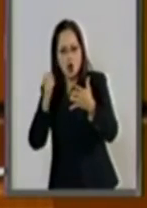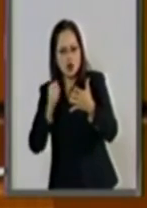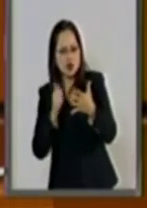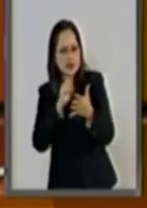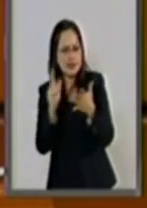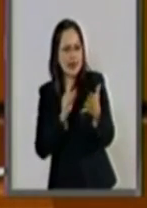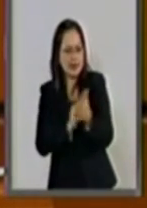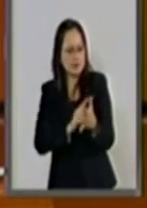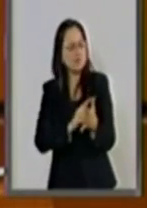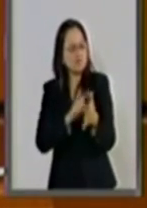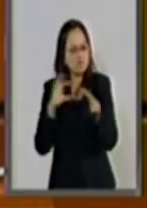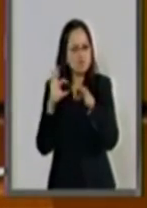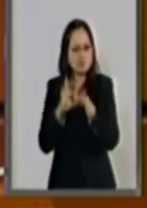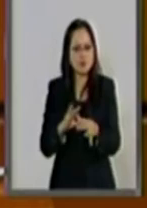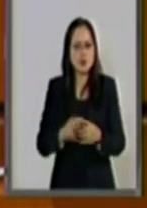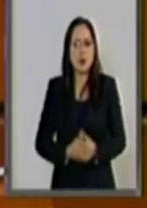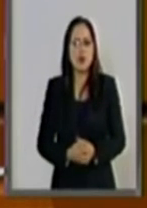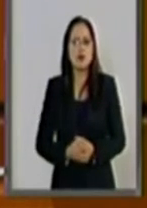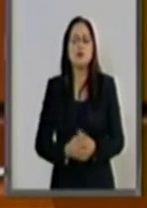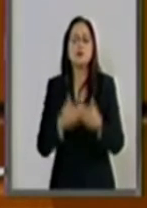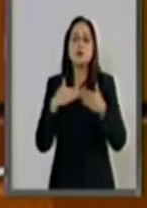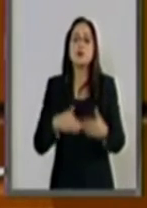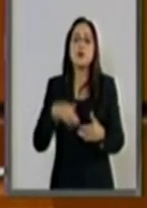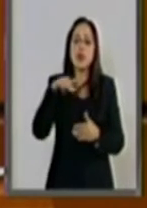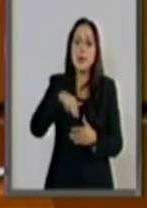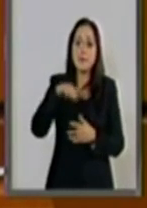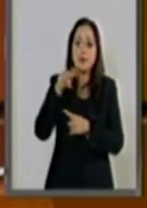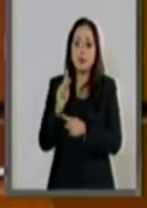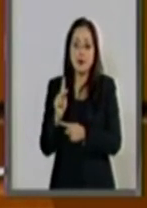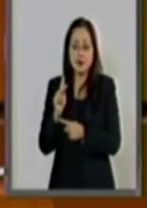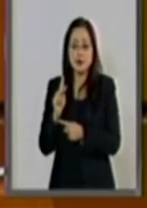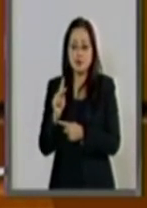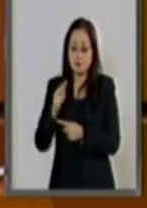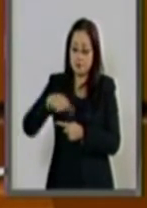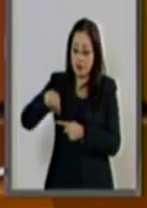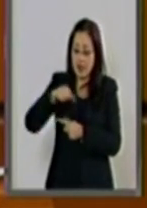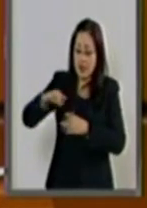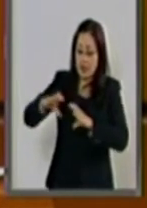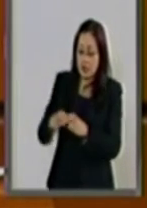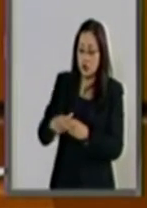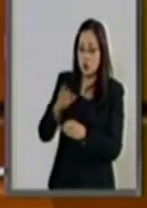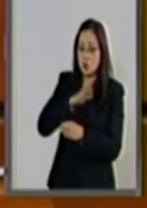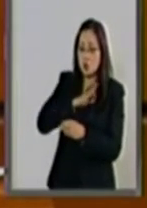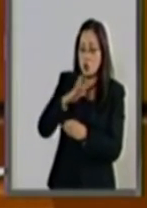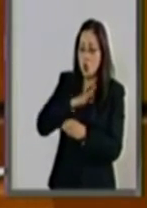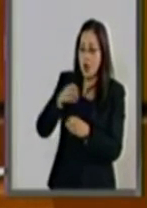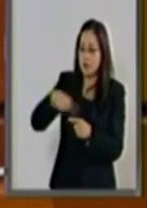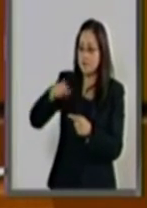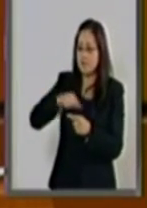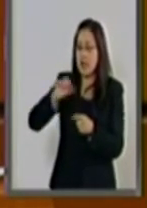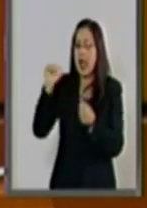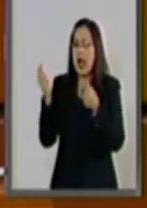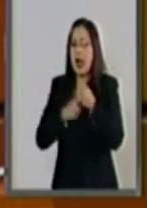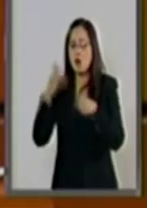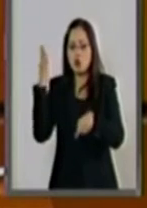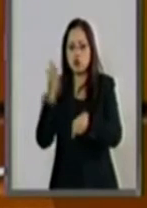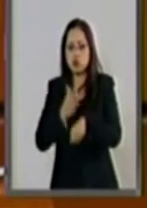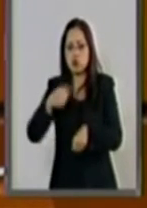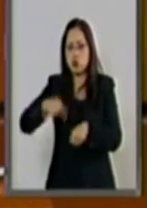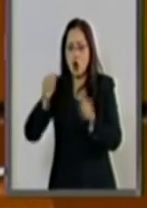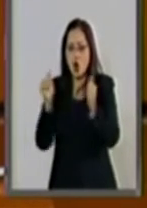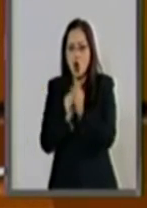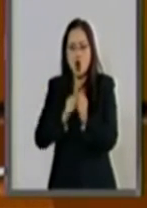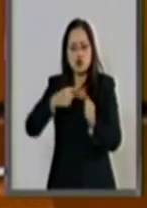aplicables. El Ministerio Público podrá obtenerse de ejercer la acción penal con base en la